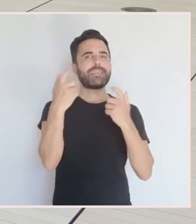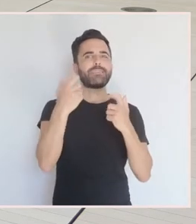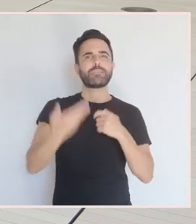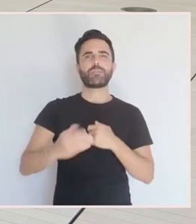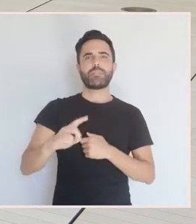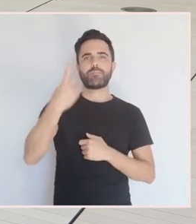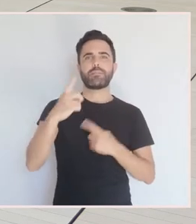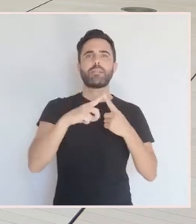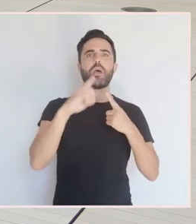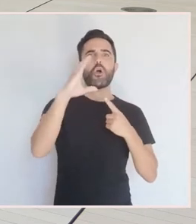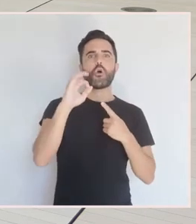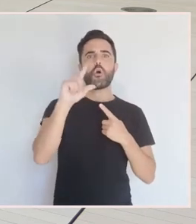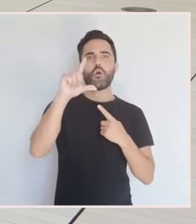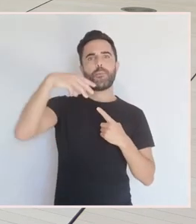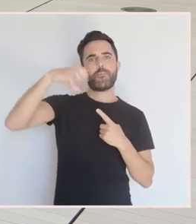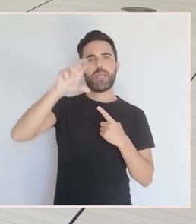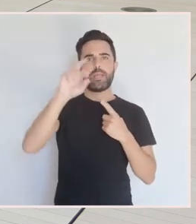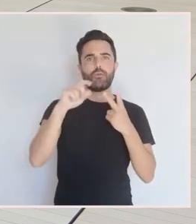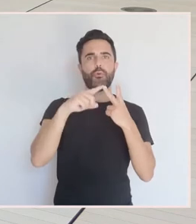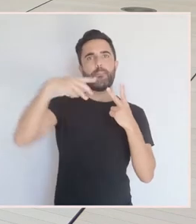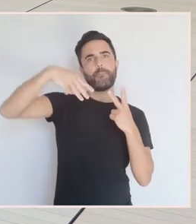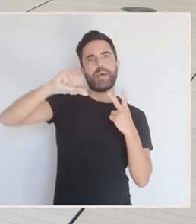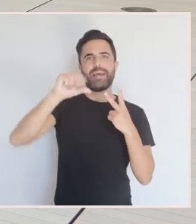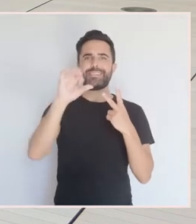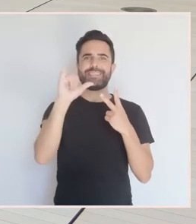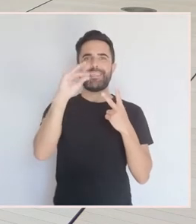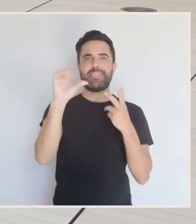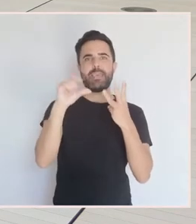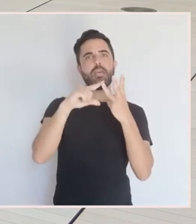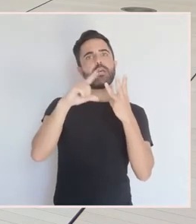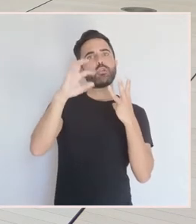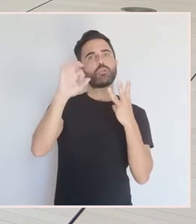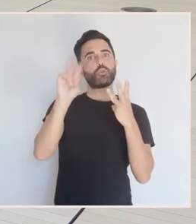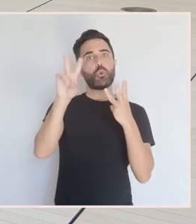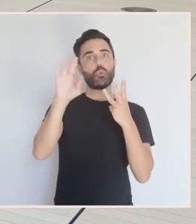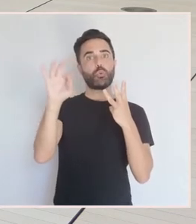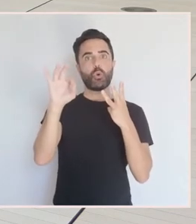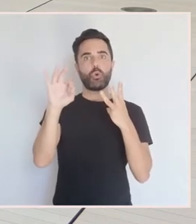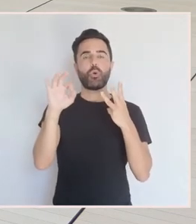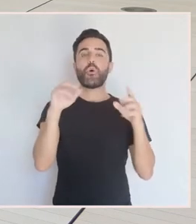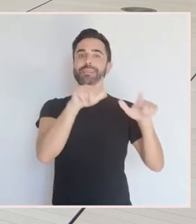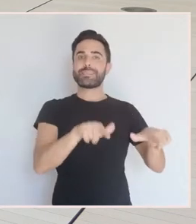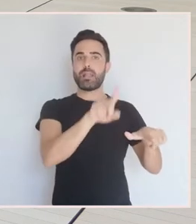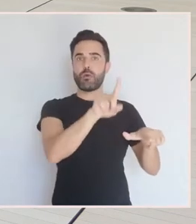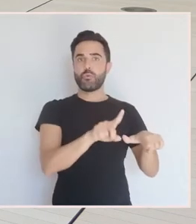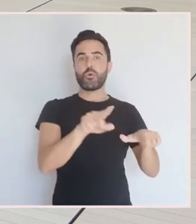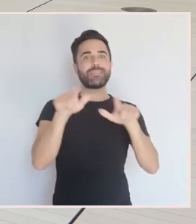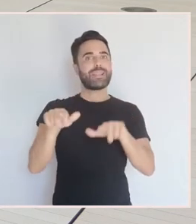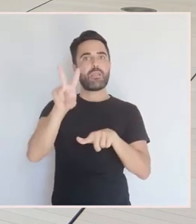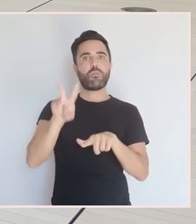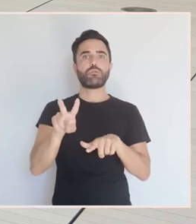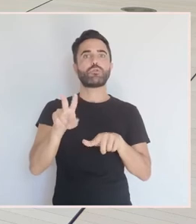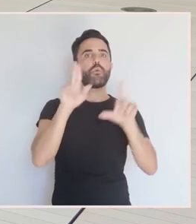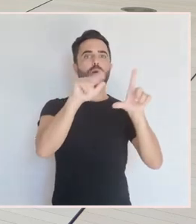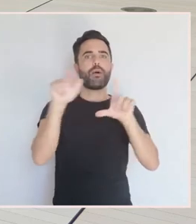como disemos, Manuel Colmeiro, Carlos Maside, Arturo Souto, que están nesta primeira sala. En a segunda, teríamos obra de Manuel